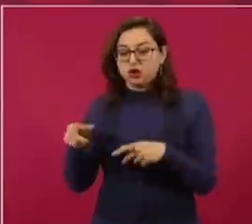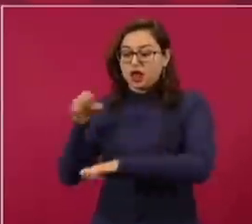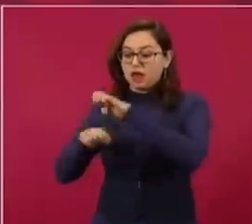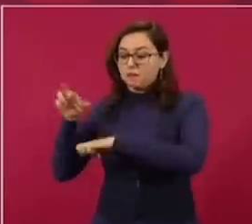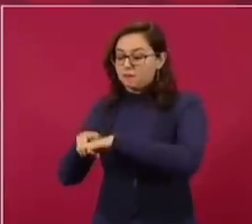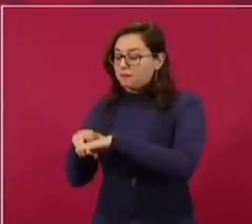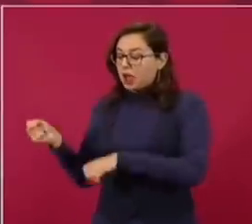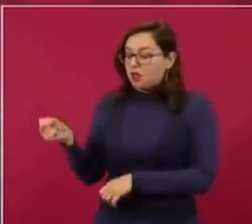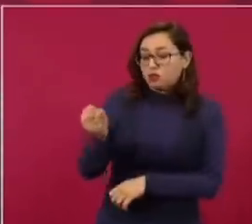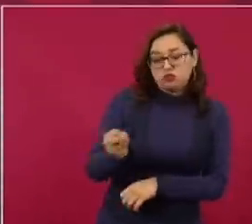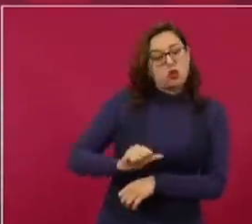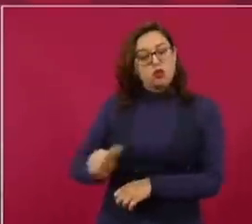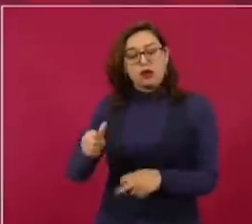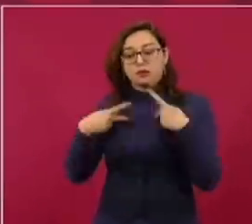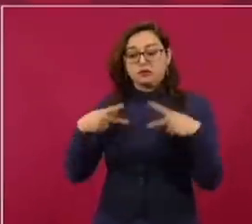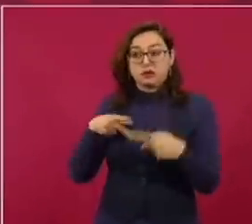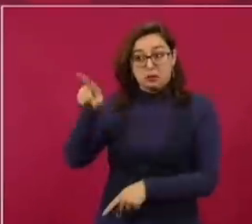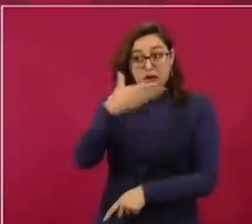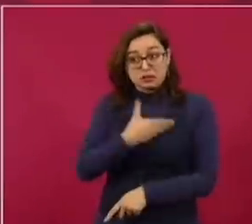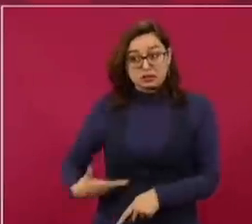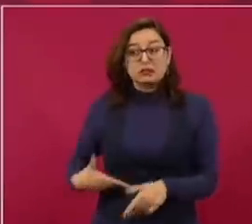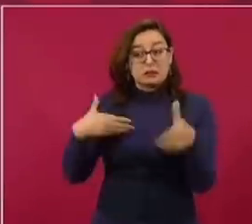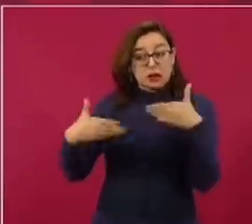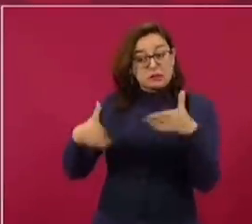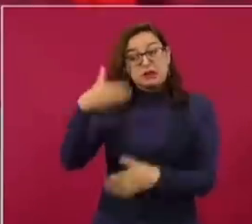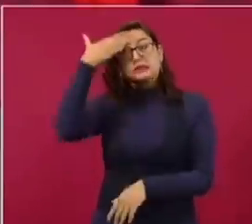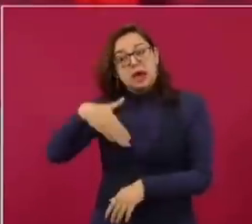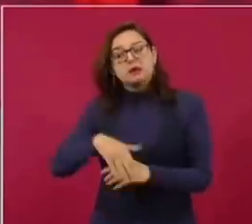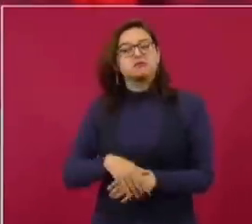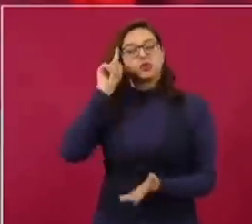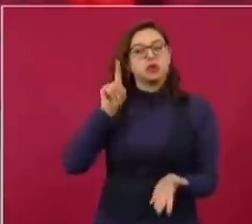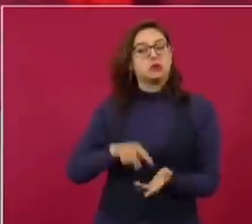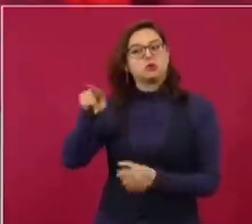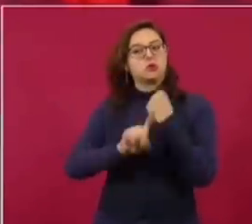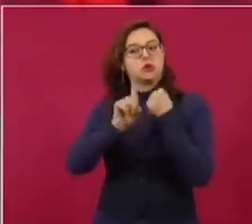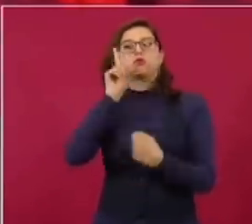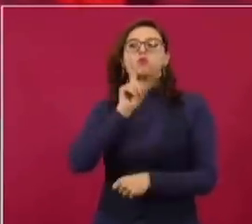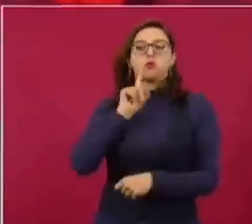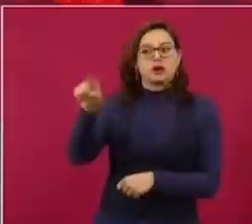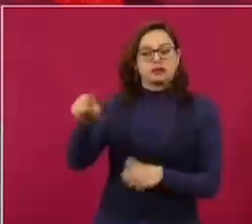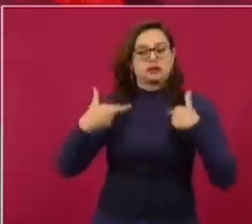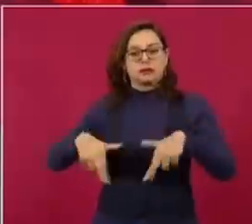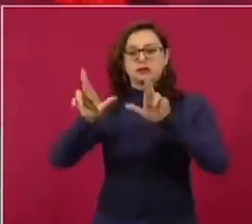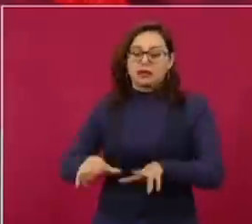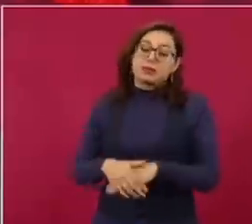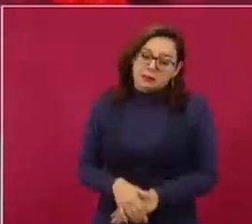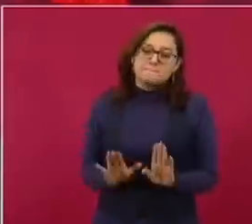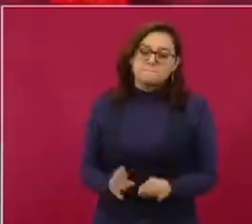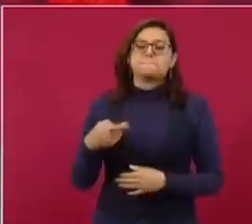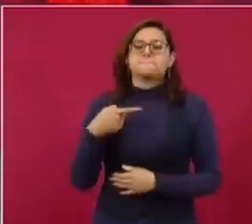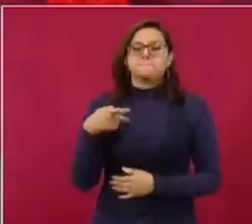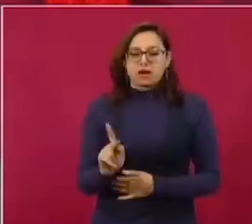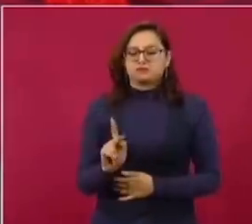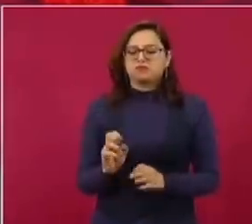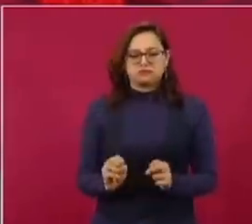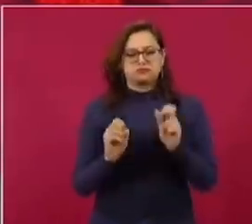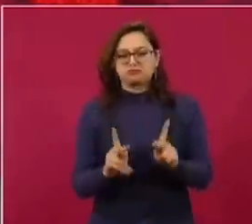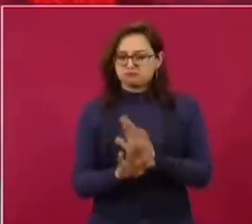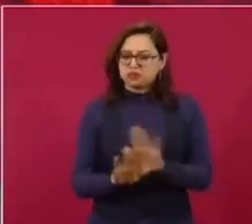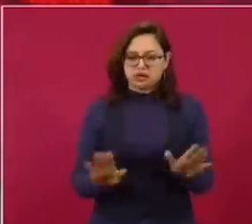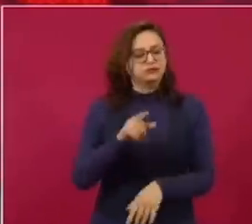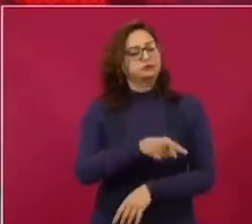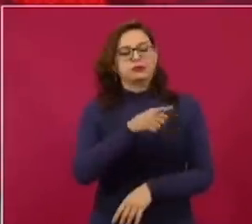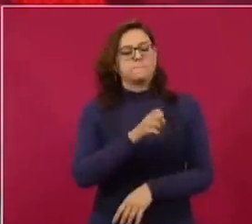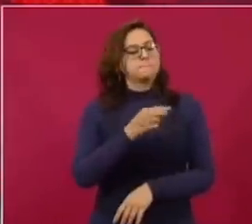que ver más con la canciller. Pero pues ya les informo que vamos a proponer